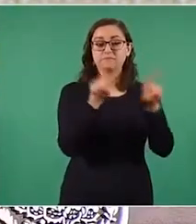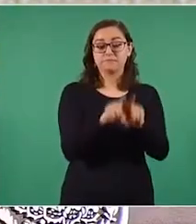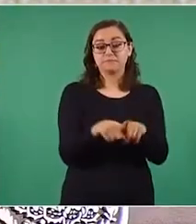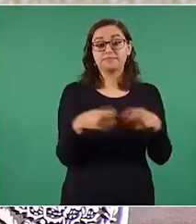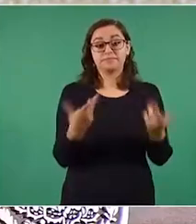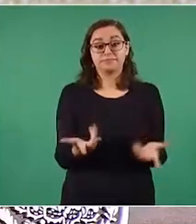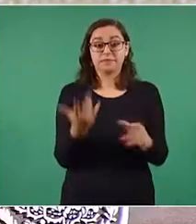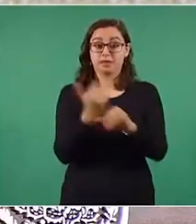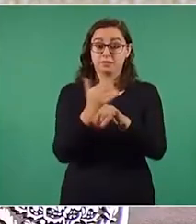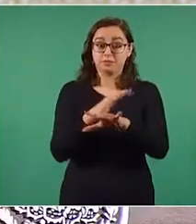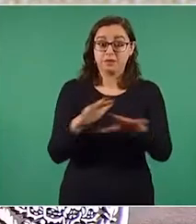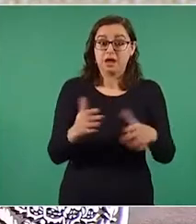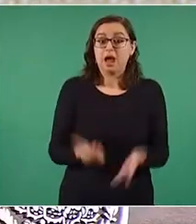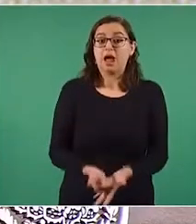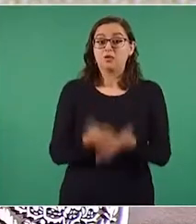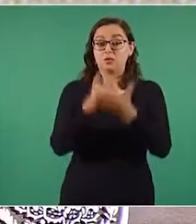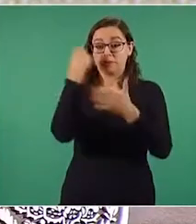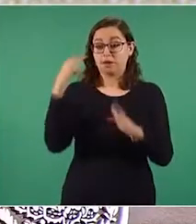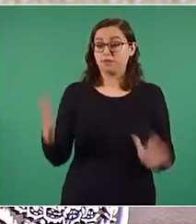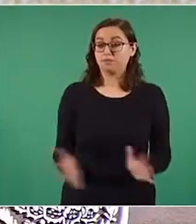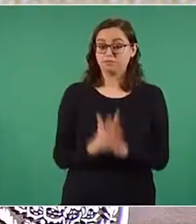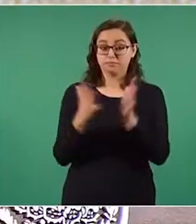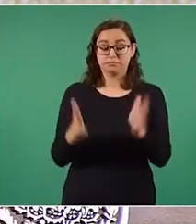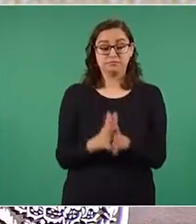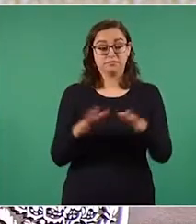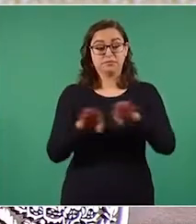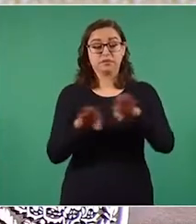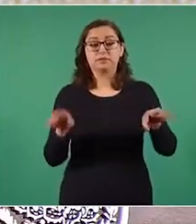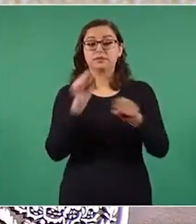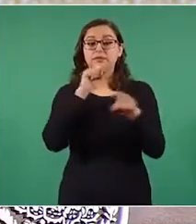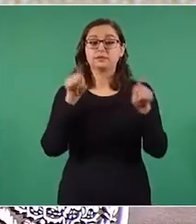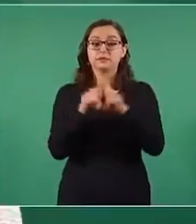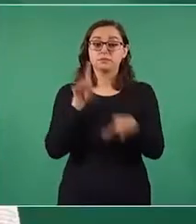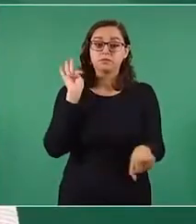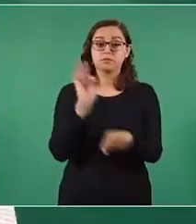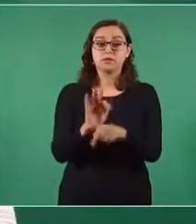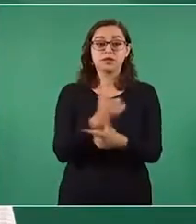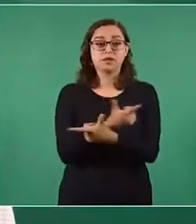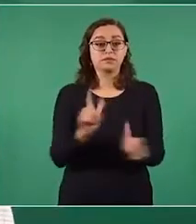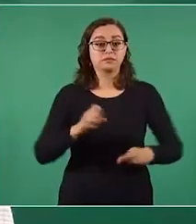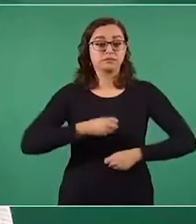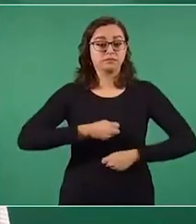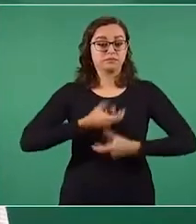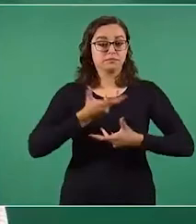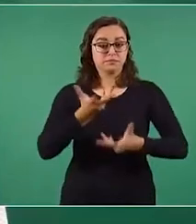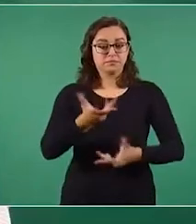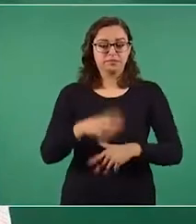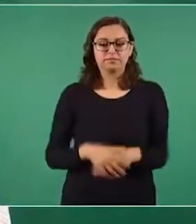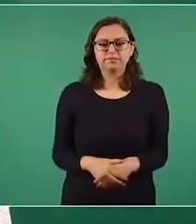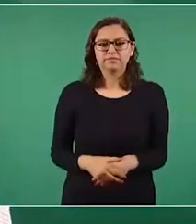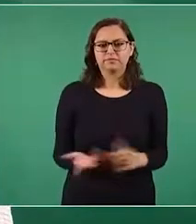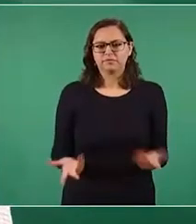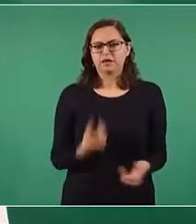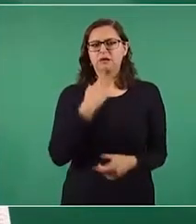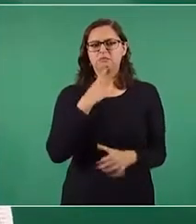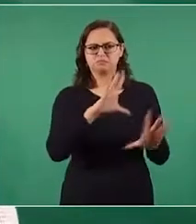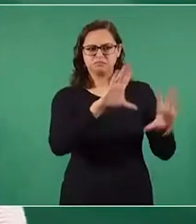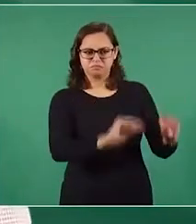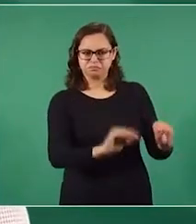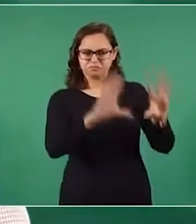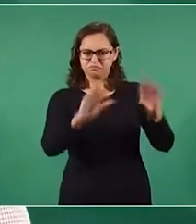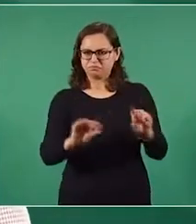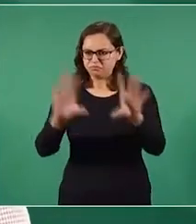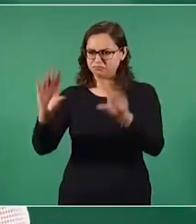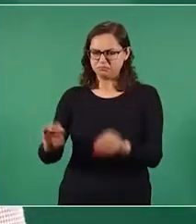derecho a la información y la libertad de expresión. Aquí no hay censura, aquí no se estigmatiza a ninguna persona.